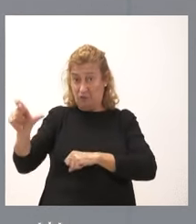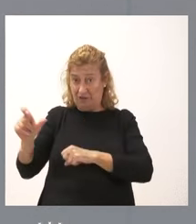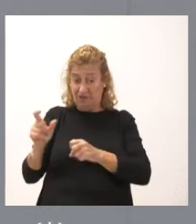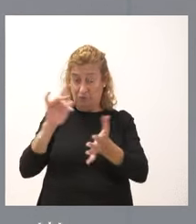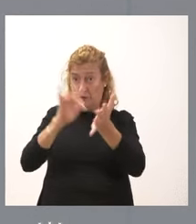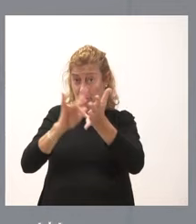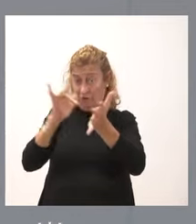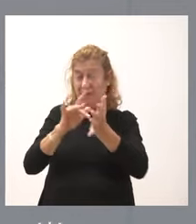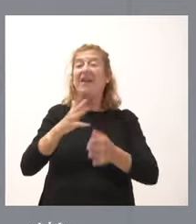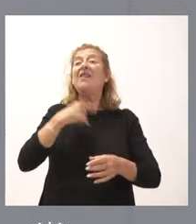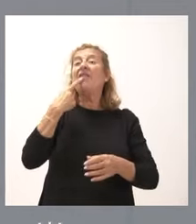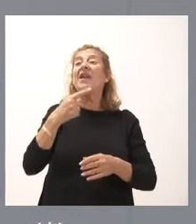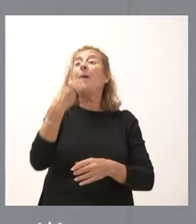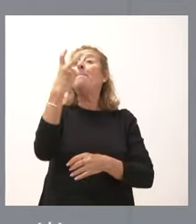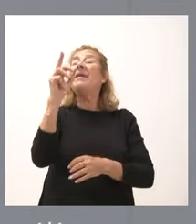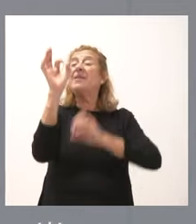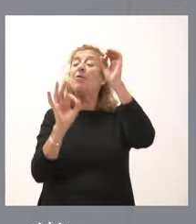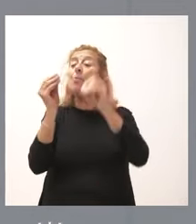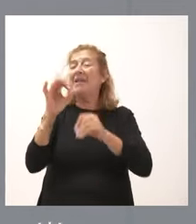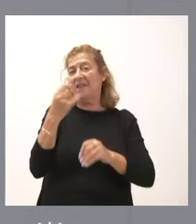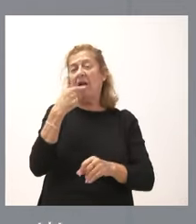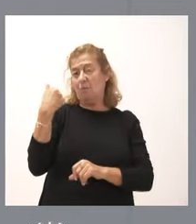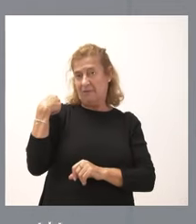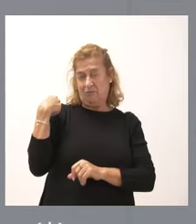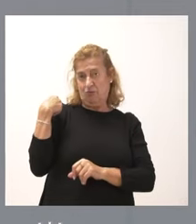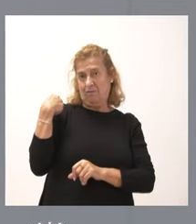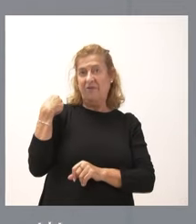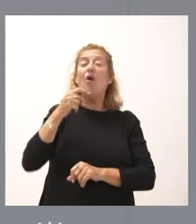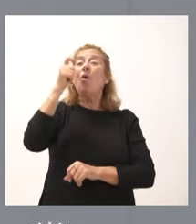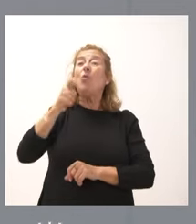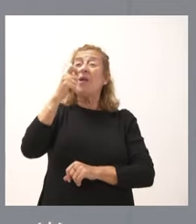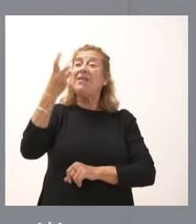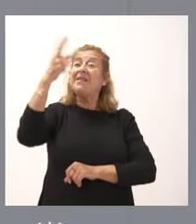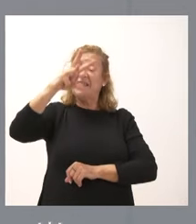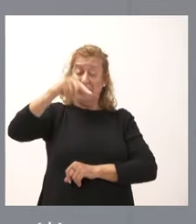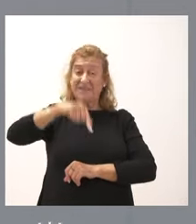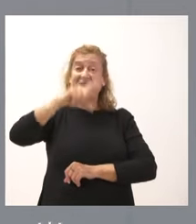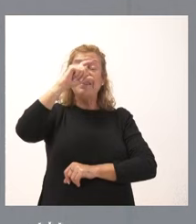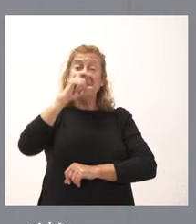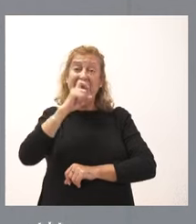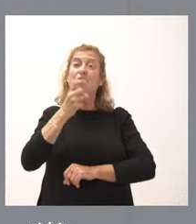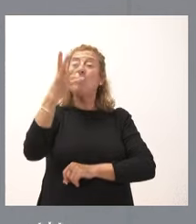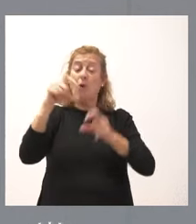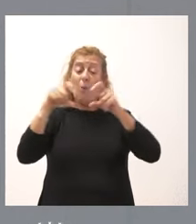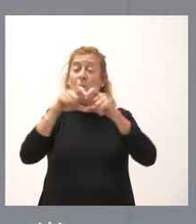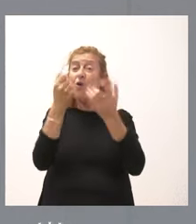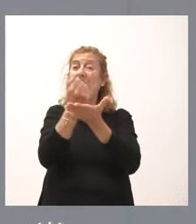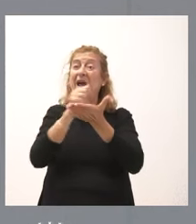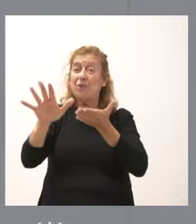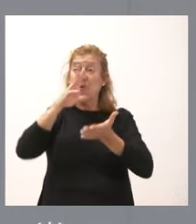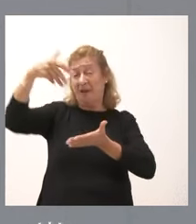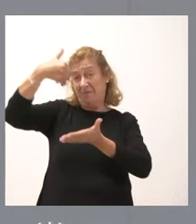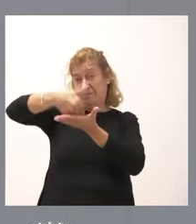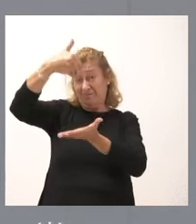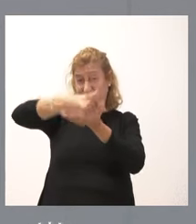supone un 20% más que en el mismo periodo del año pasado. Durante los tres primeros meses de este año, el número de bonos rurales gratuitos a la demanda puestos